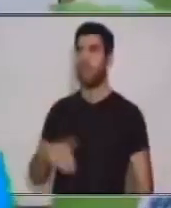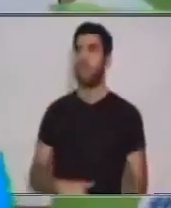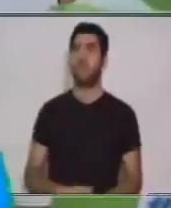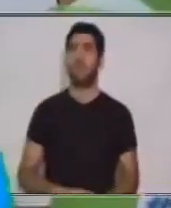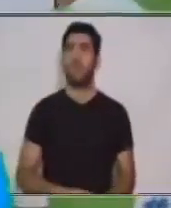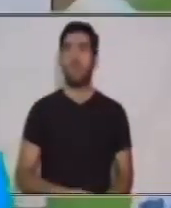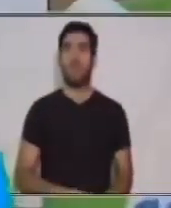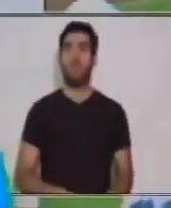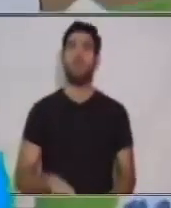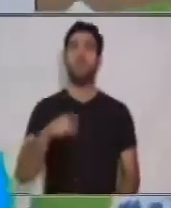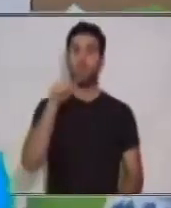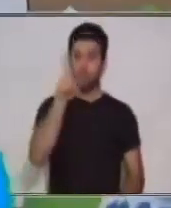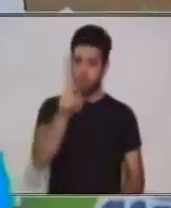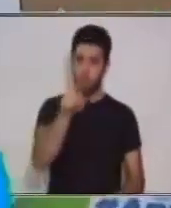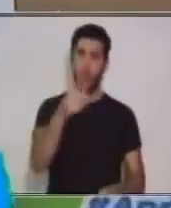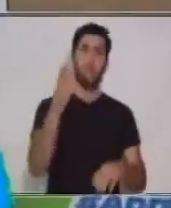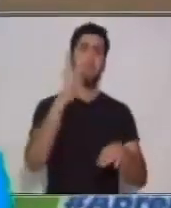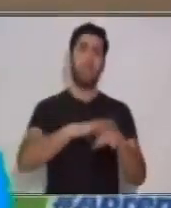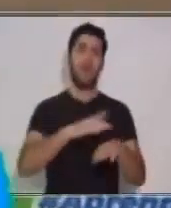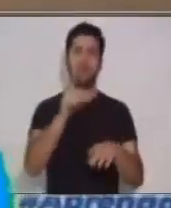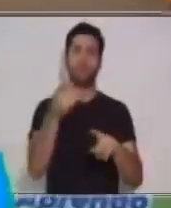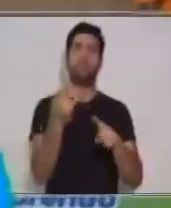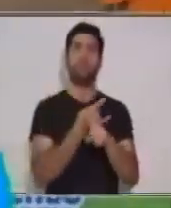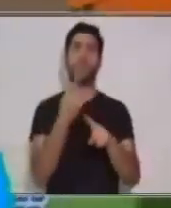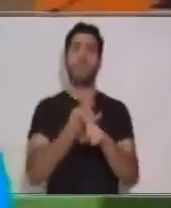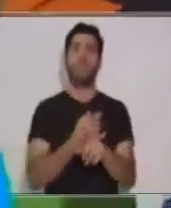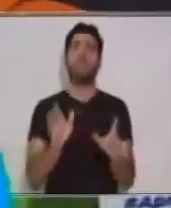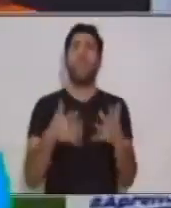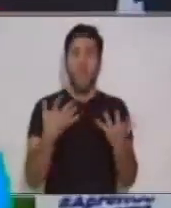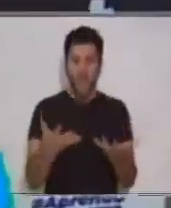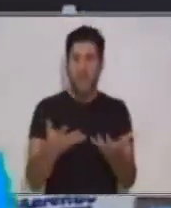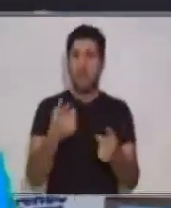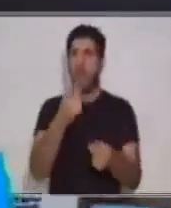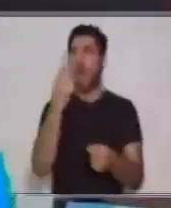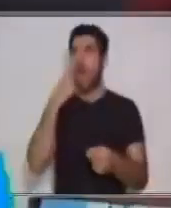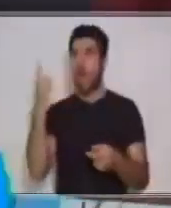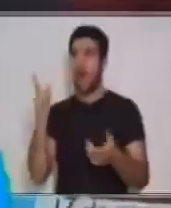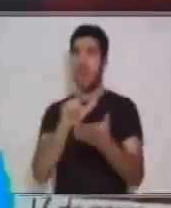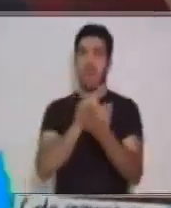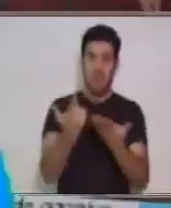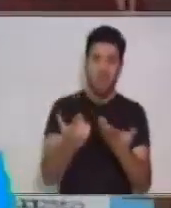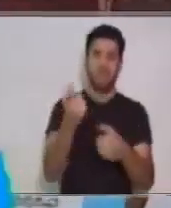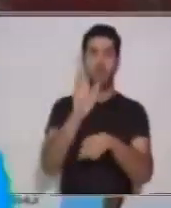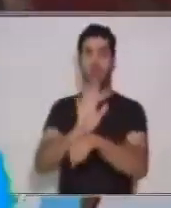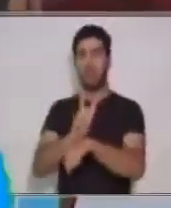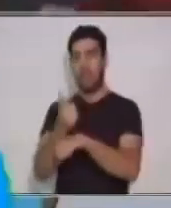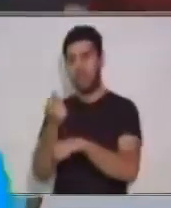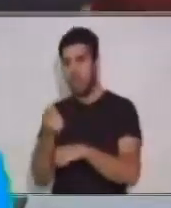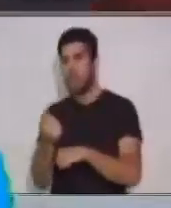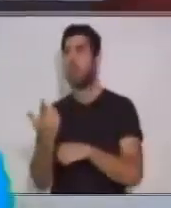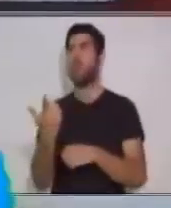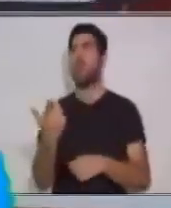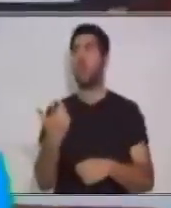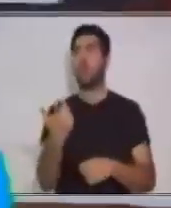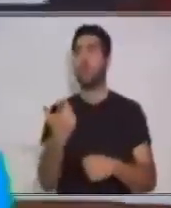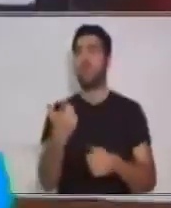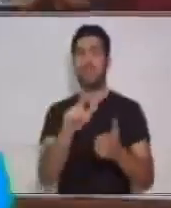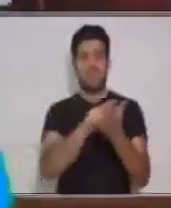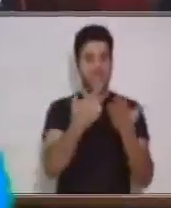en un círculo lo que más utilizas para buscar información. Si en casa tienes algún crayón o marcador rojo, lo puedes utilizar.